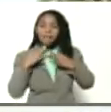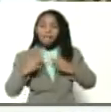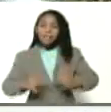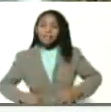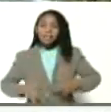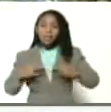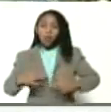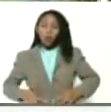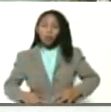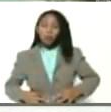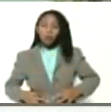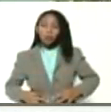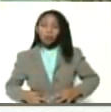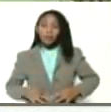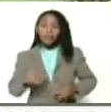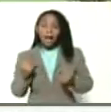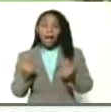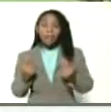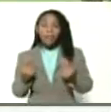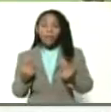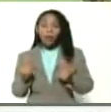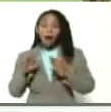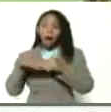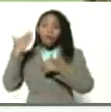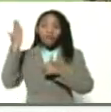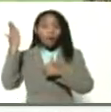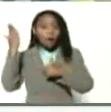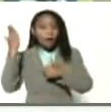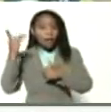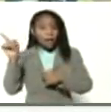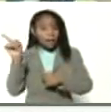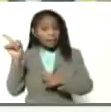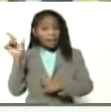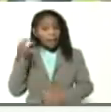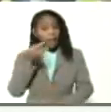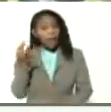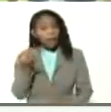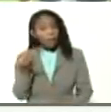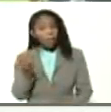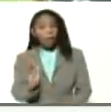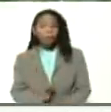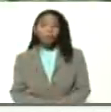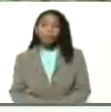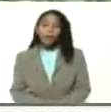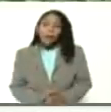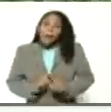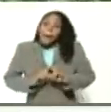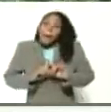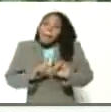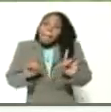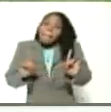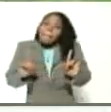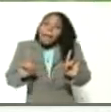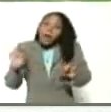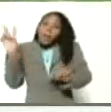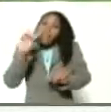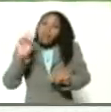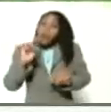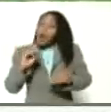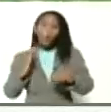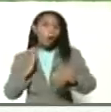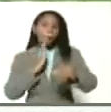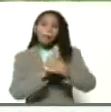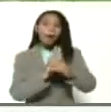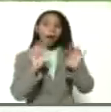líquido y en activos en el exterior es la verdad pero a Venezuela no la detiene nadie no la para